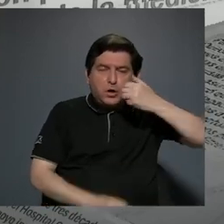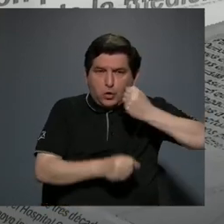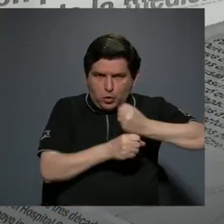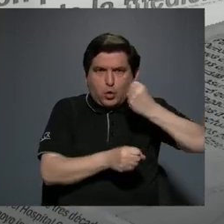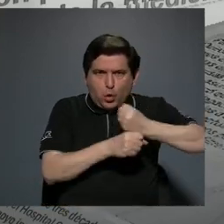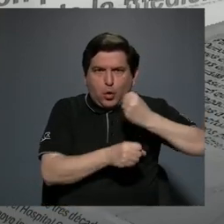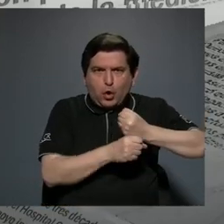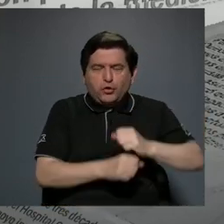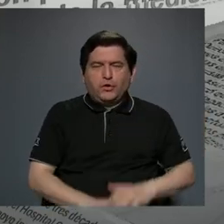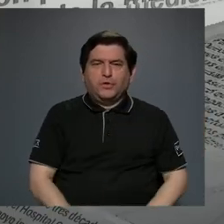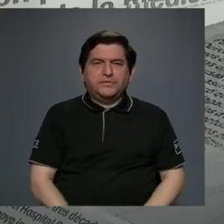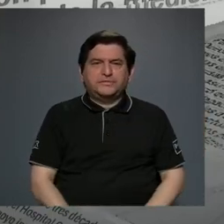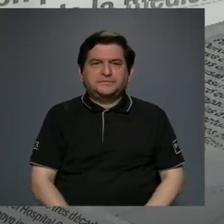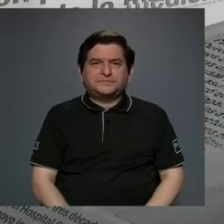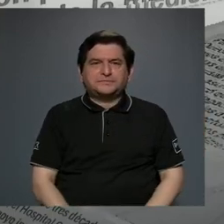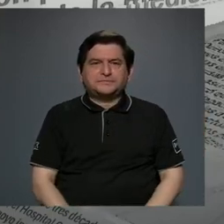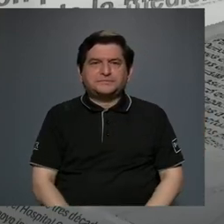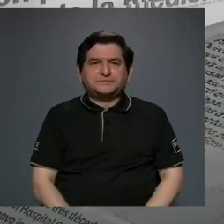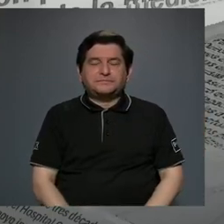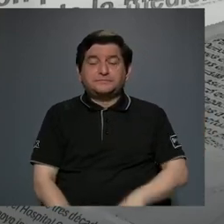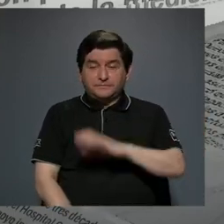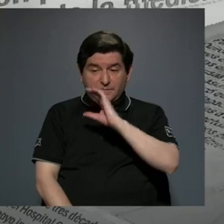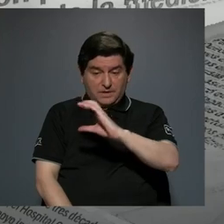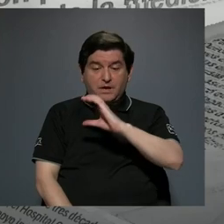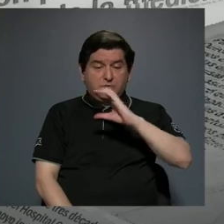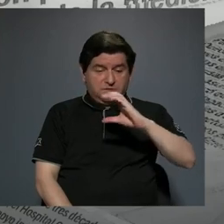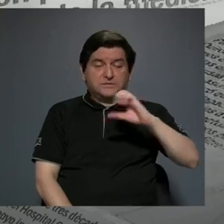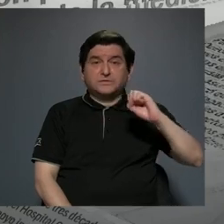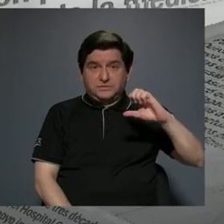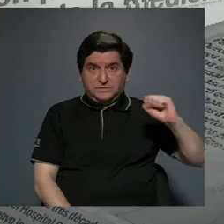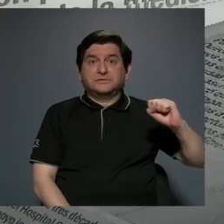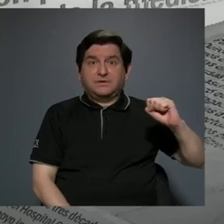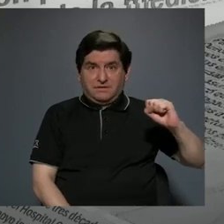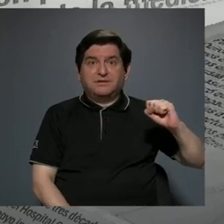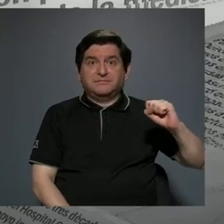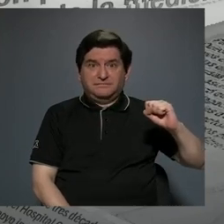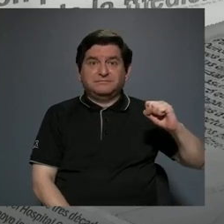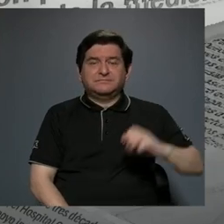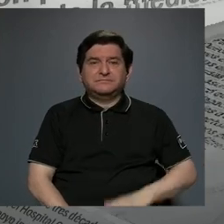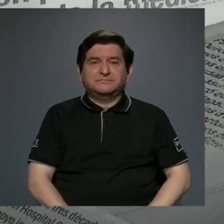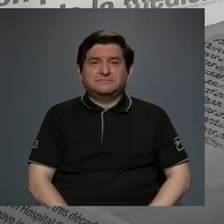Trabajo, la Caja Costarricense del Seguro Social,